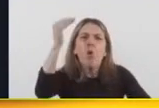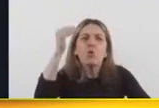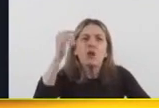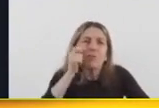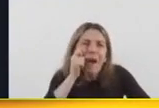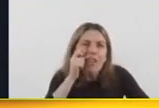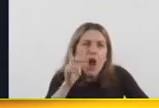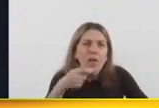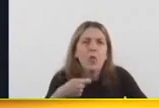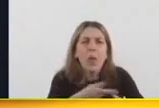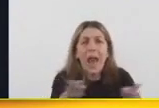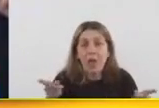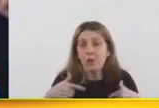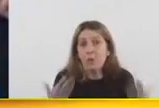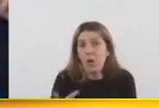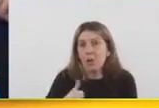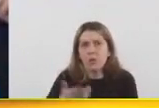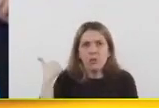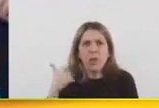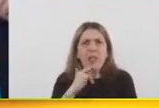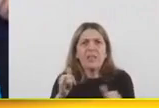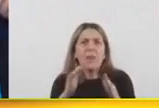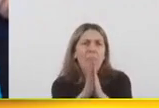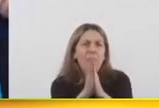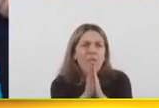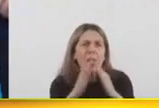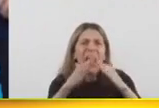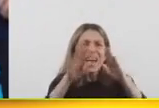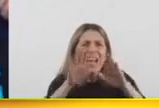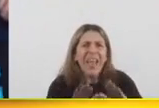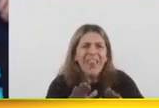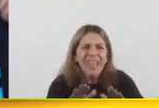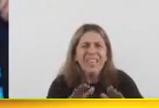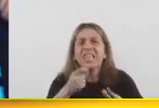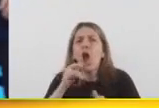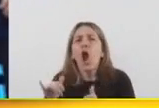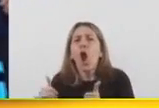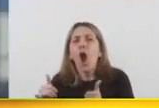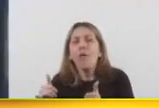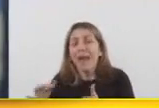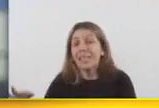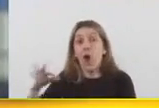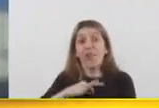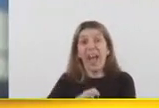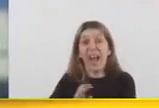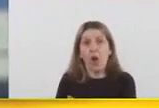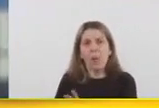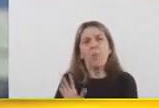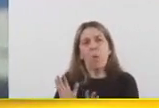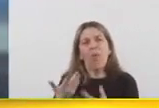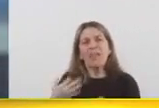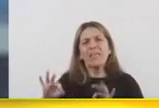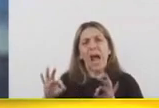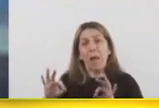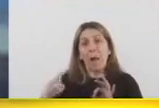Y por eso cuando decíamos, por favor, quédense en casa, porque los que se contagian, los jóvenes, por ahí sobrellevan la enfermedad, pero pueden